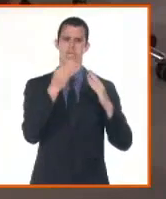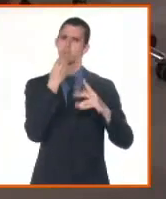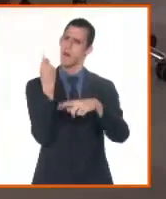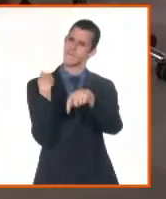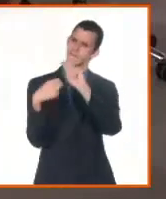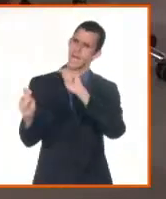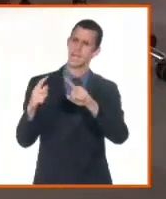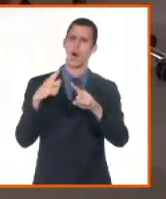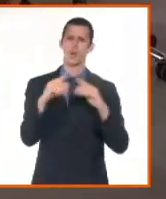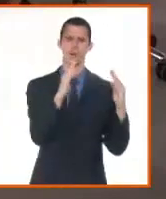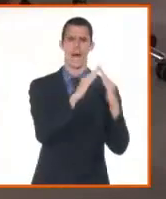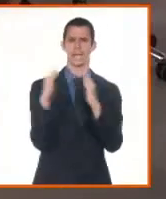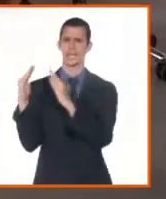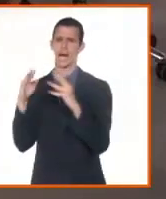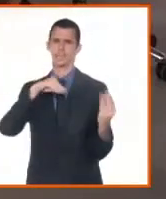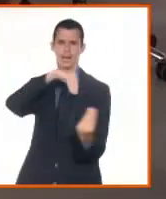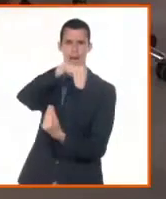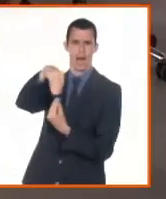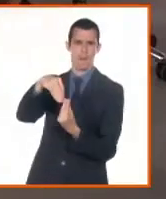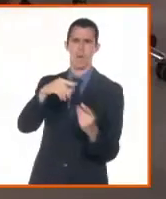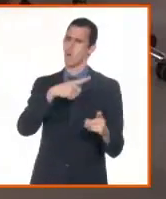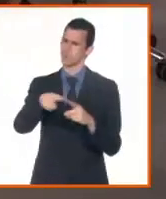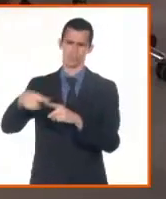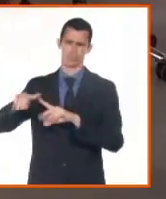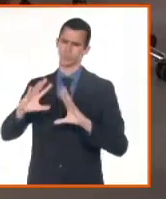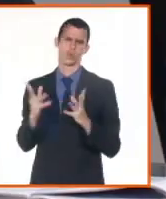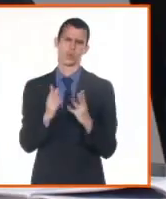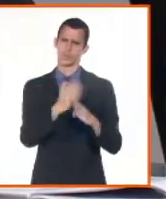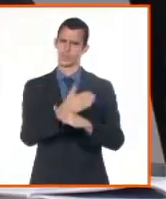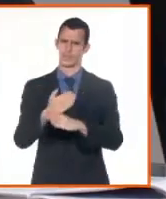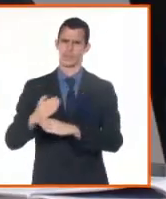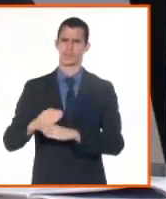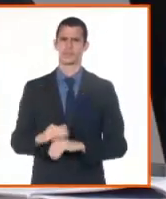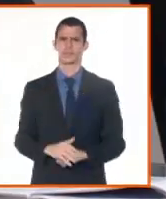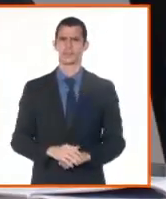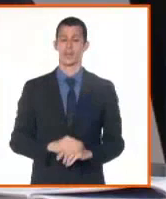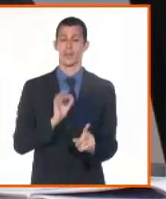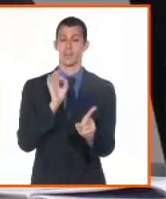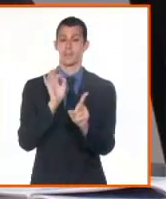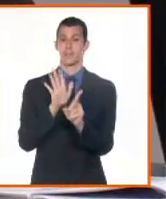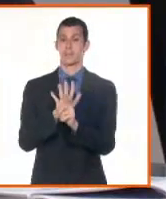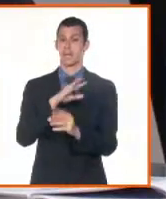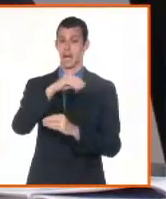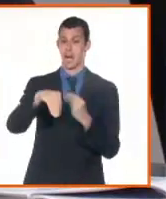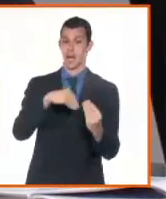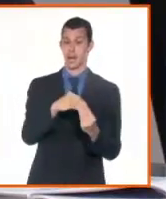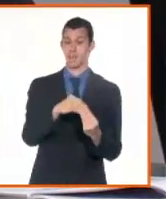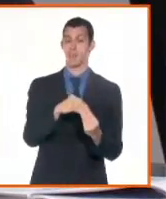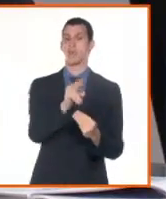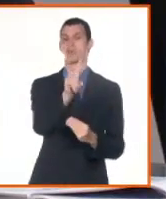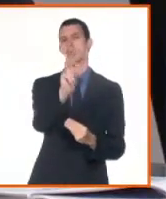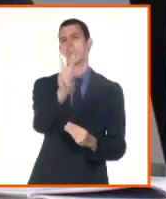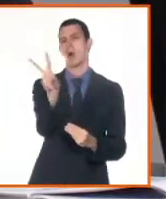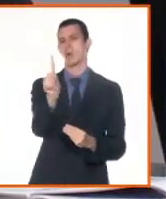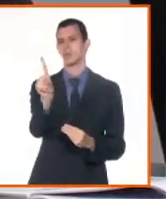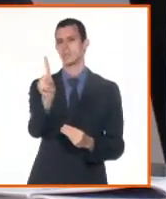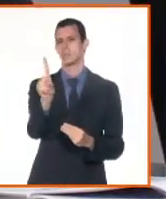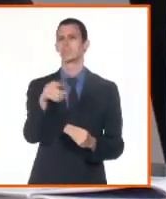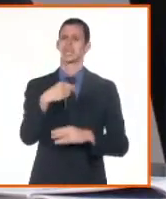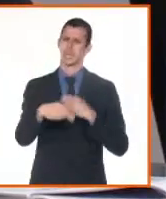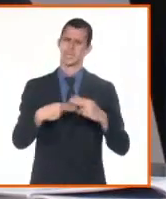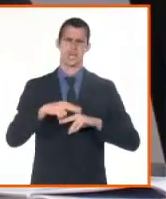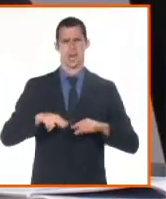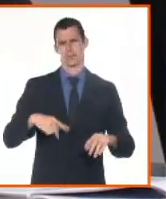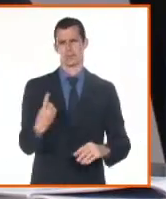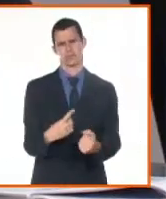Y entonces, desde el año 2011, bueno, ya el registro está adaptado a trabajar con